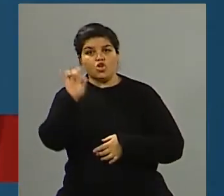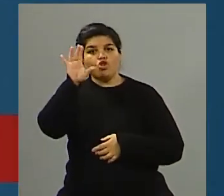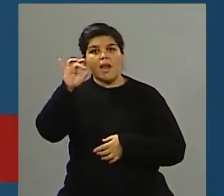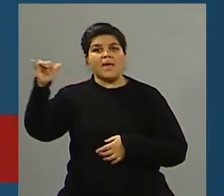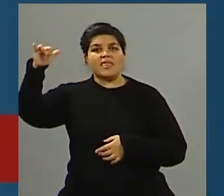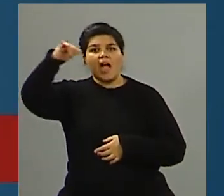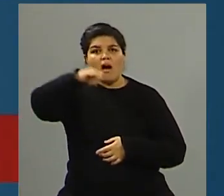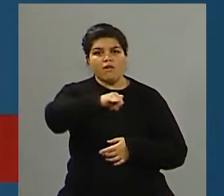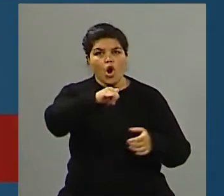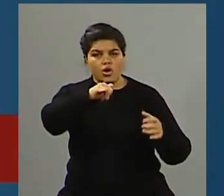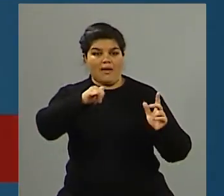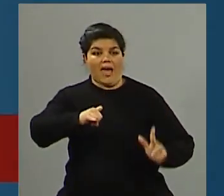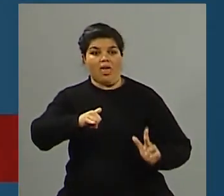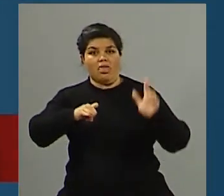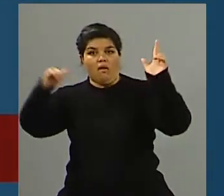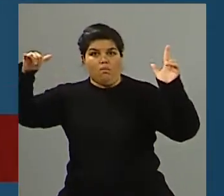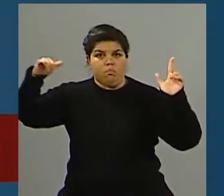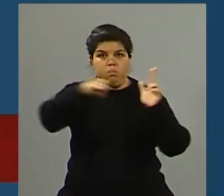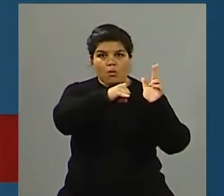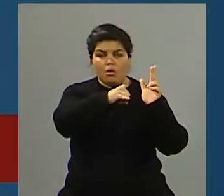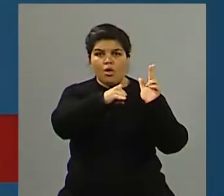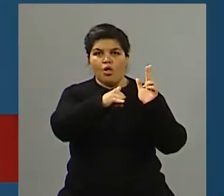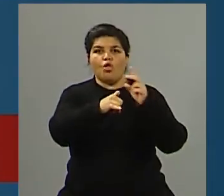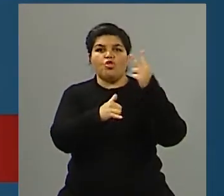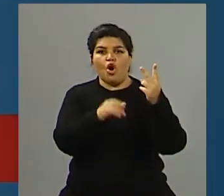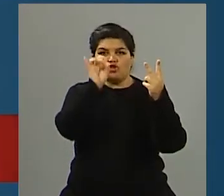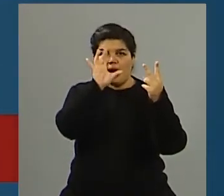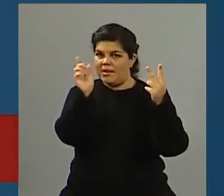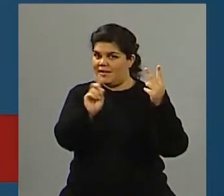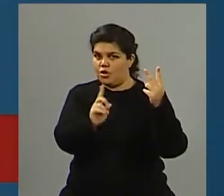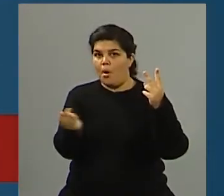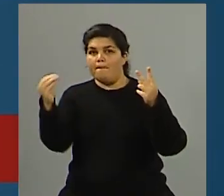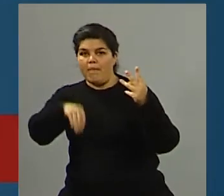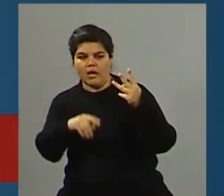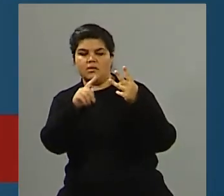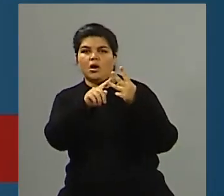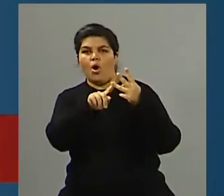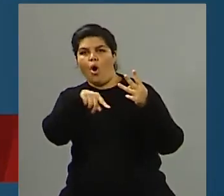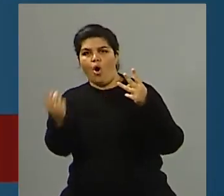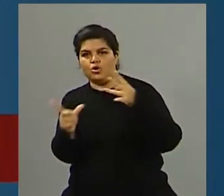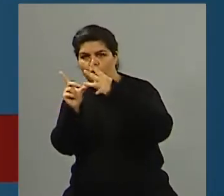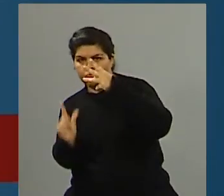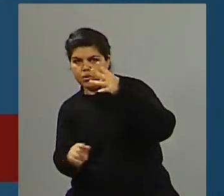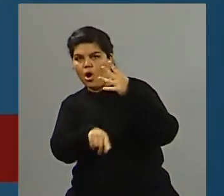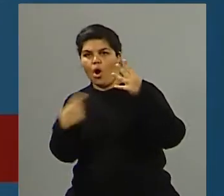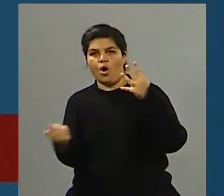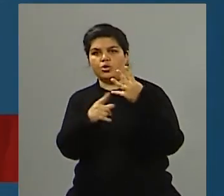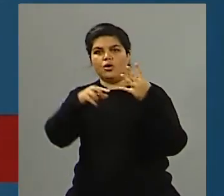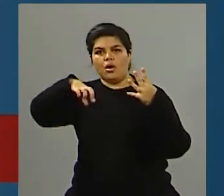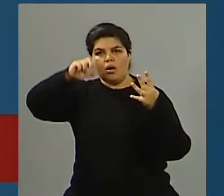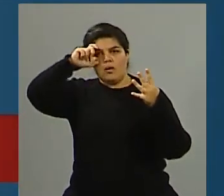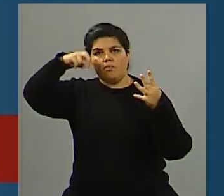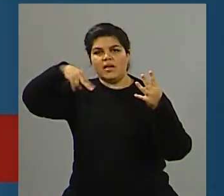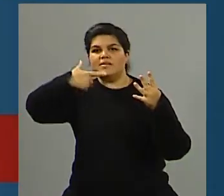ahí esos que veíamos en las torres, sino también que hubo dos más, uno en el Pentágono, otro también en Pensilvania, que fueron parte de